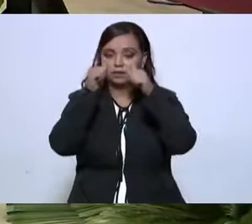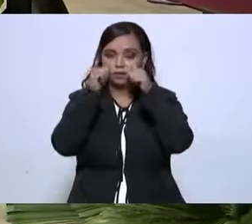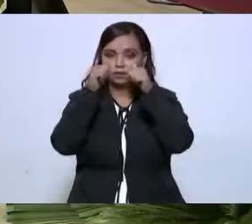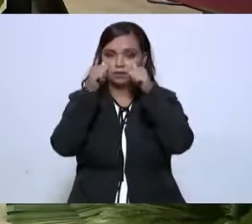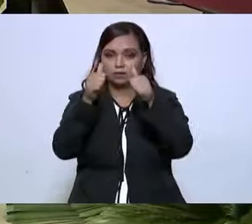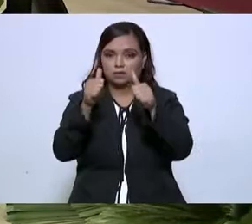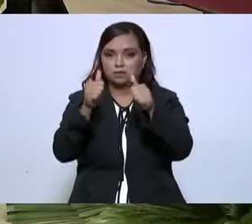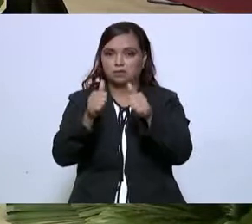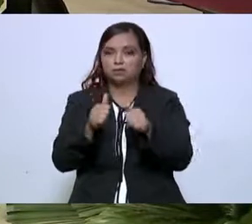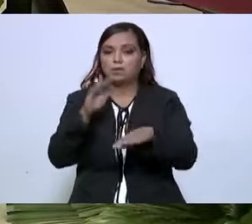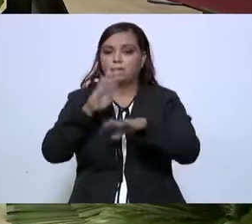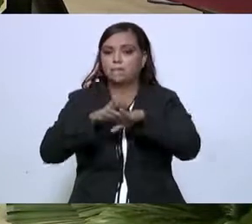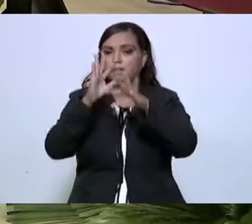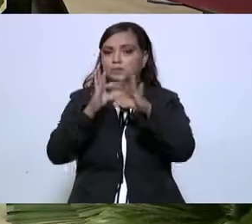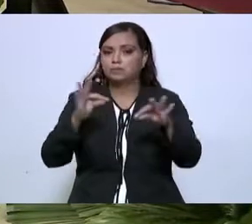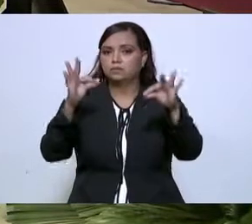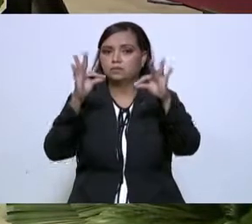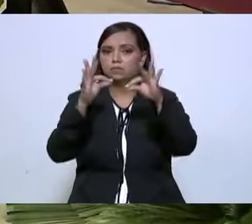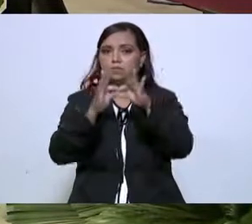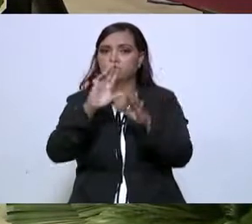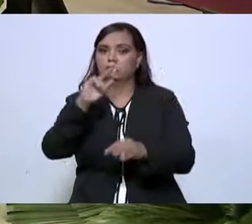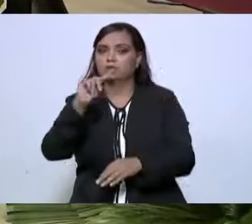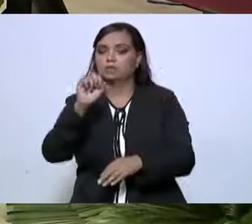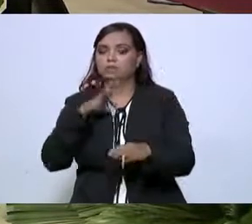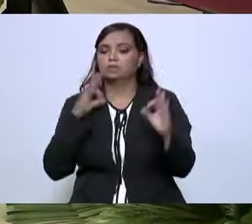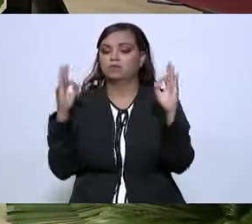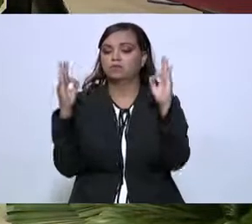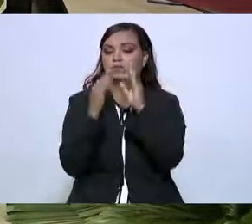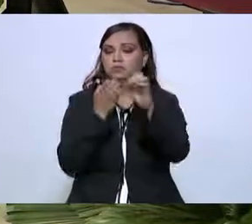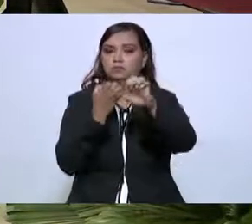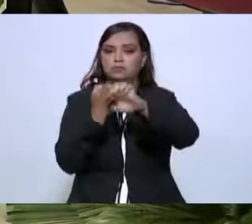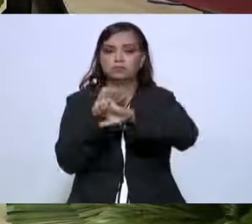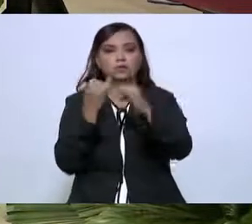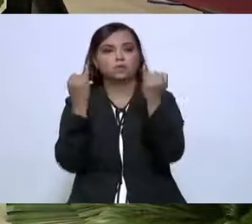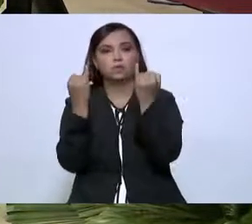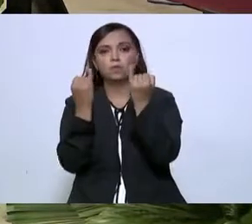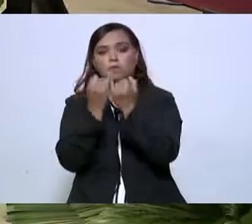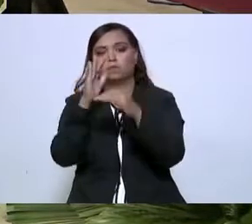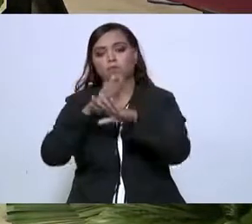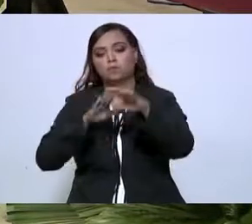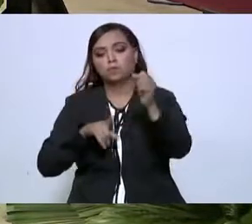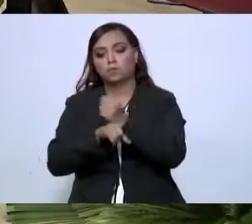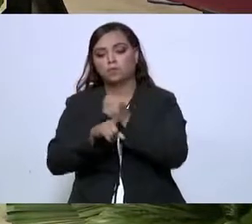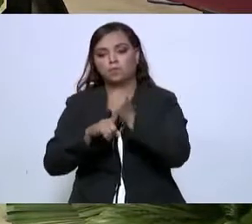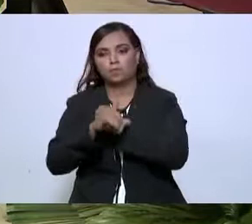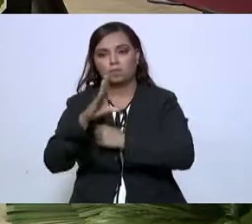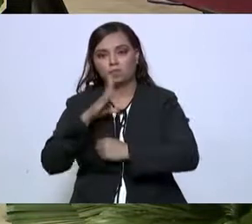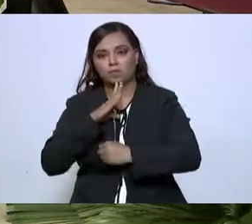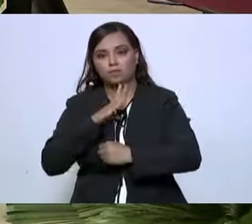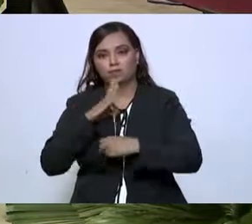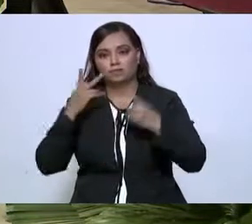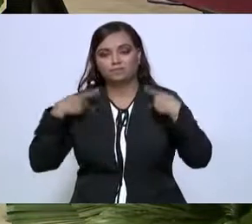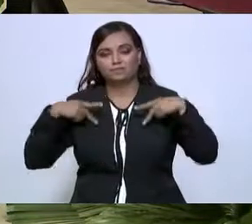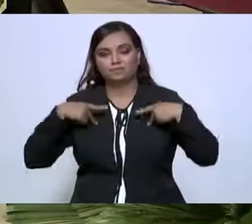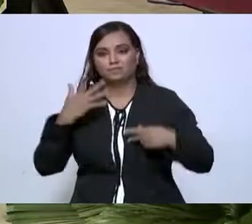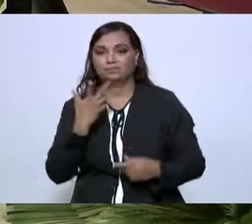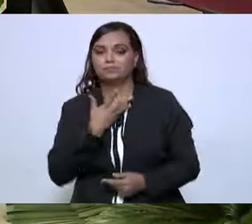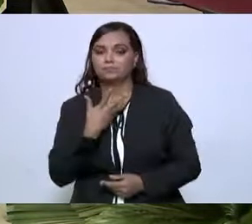principales retos que enfrenta el Estado así como a los problemas que más aquejan a la población.